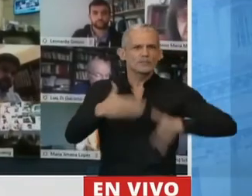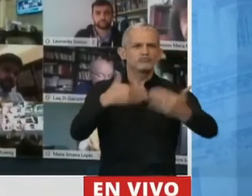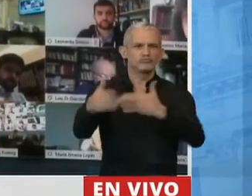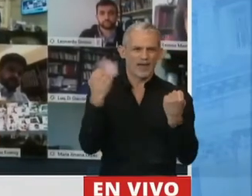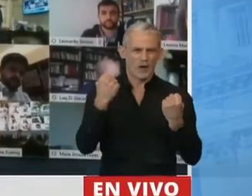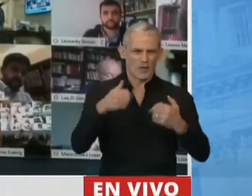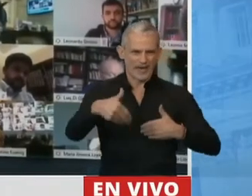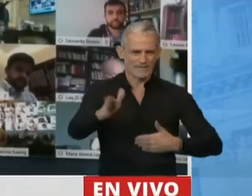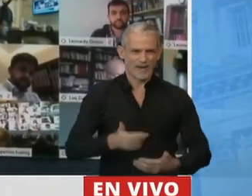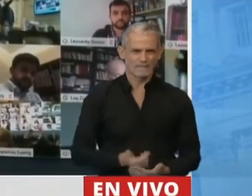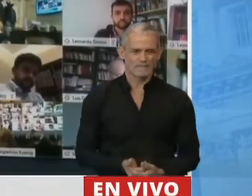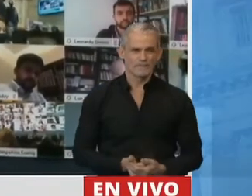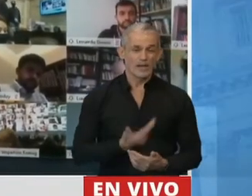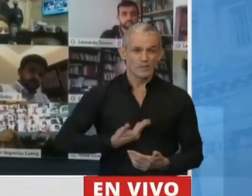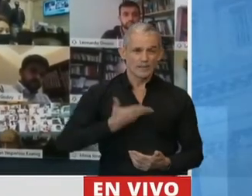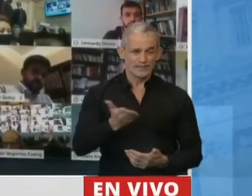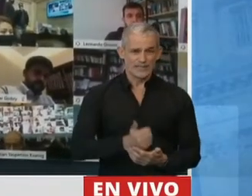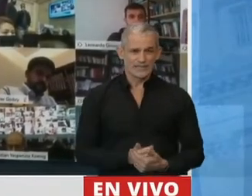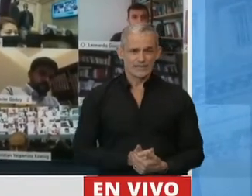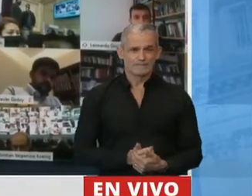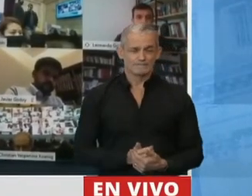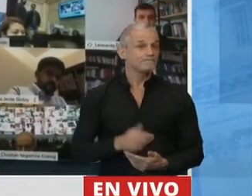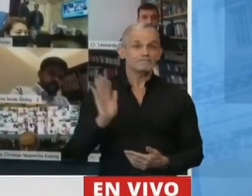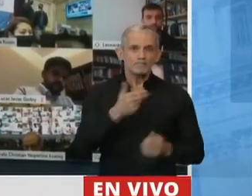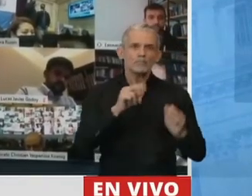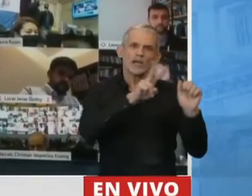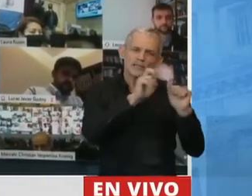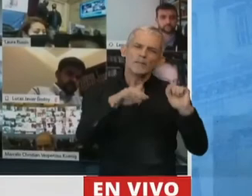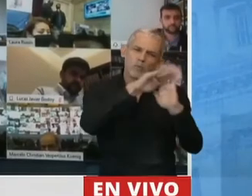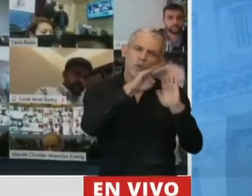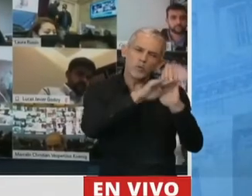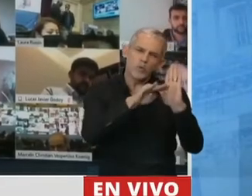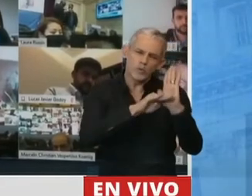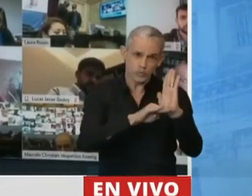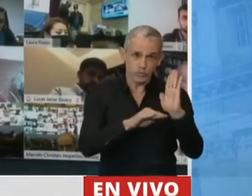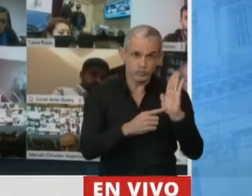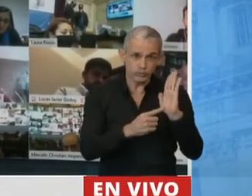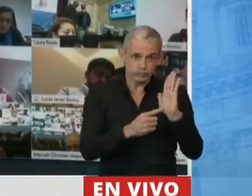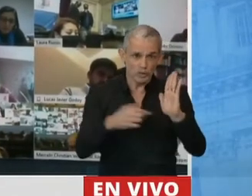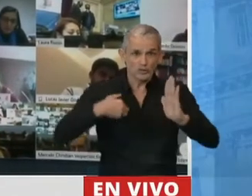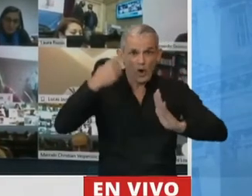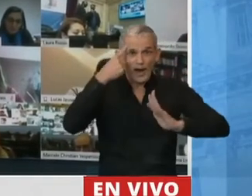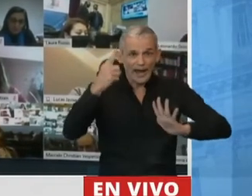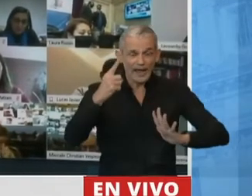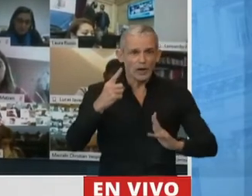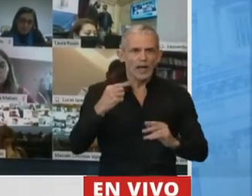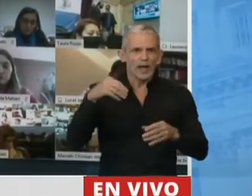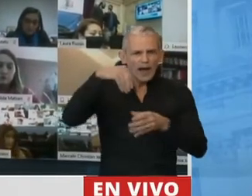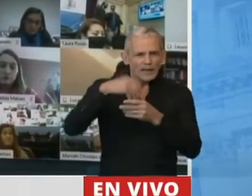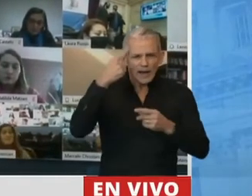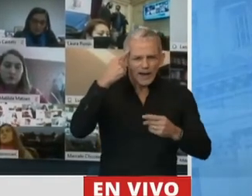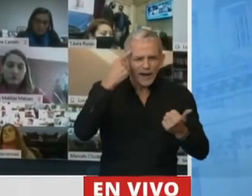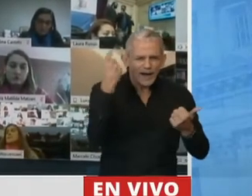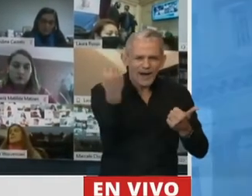económica que viene. Presidente, todos estos temas que están planteados, que creo que están en la cabeza de cada uno de